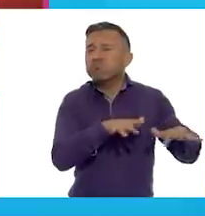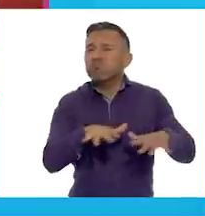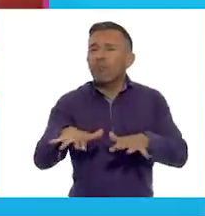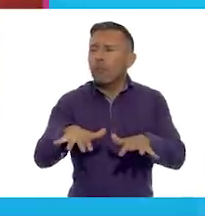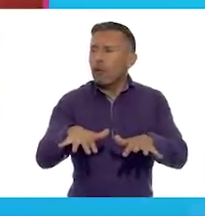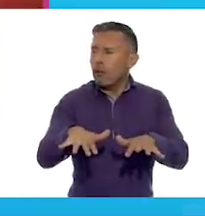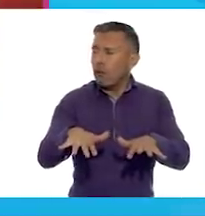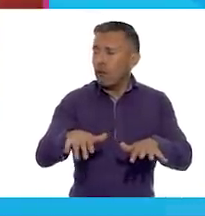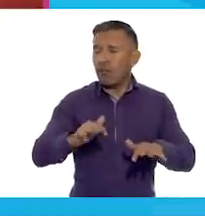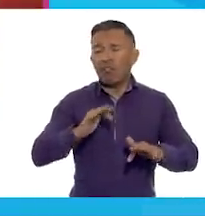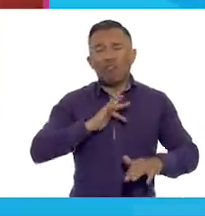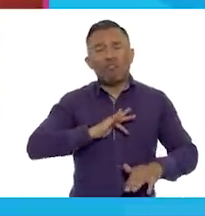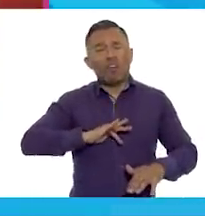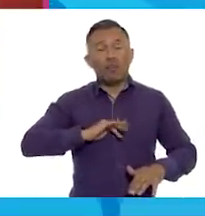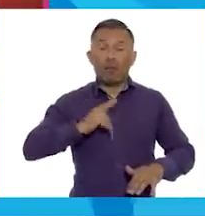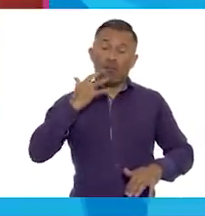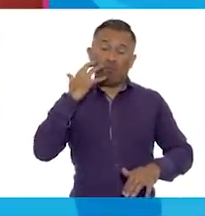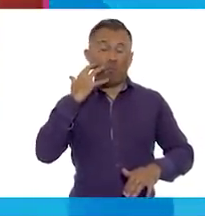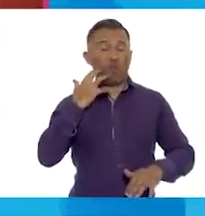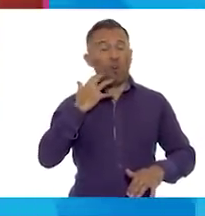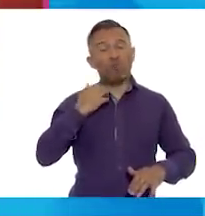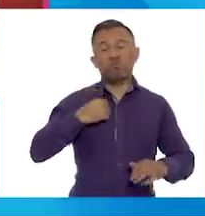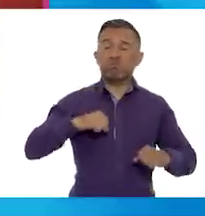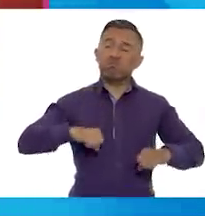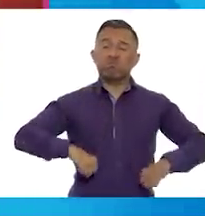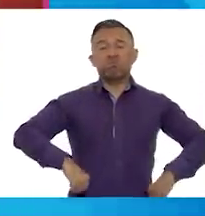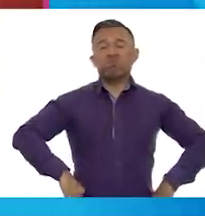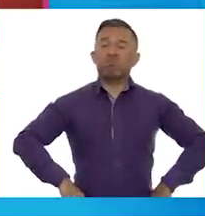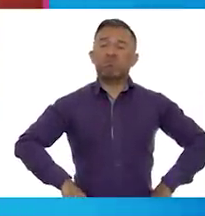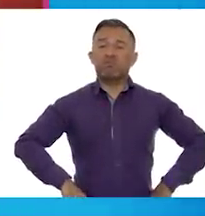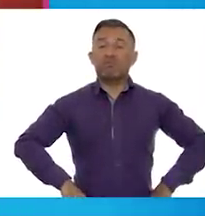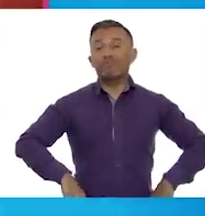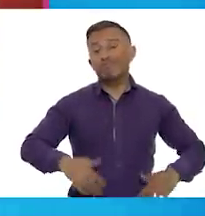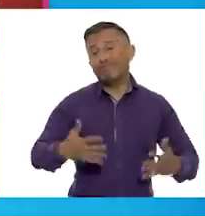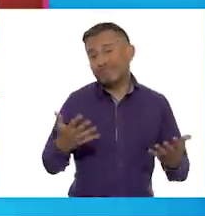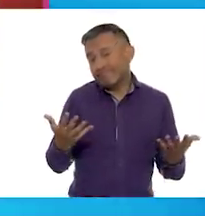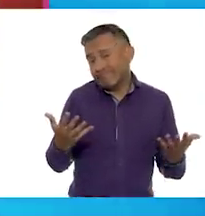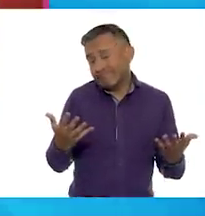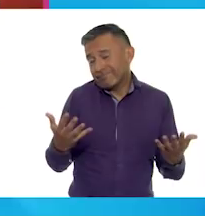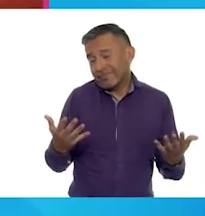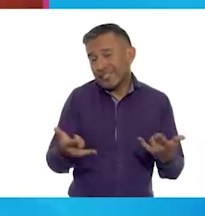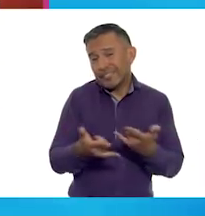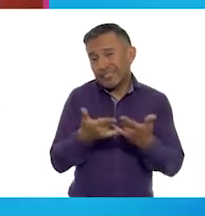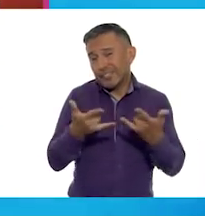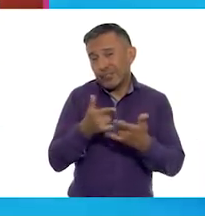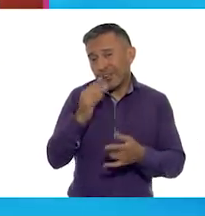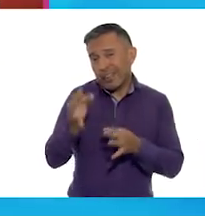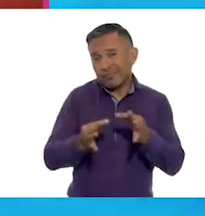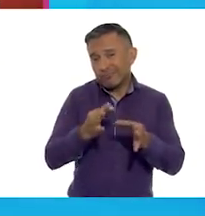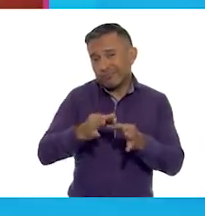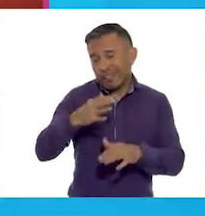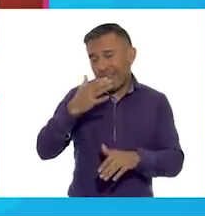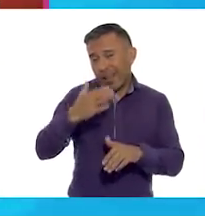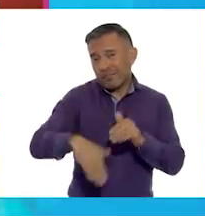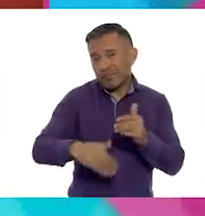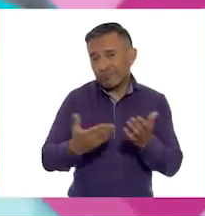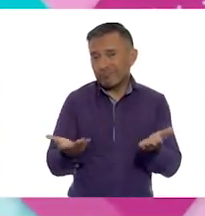eso eran los leones, ¿no? ¡Qué colorín colorado esta historia! ¡Será el color!